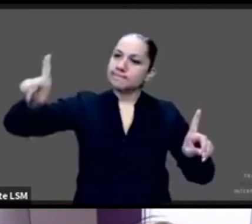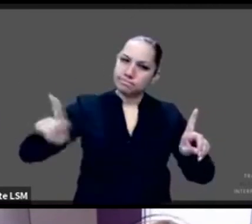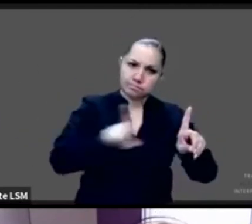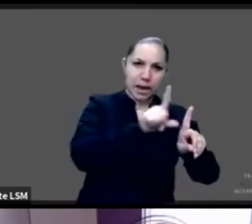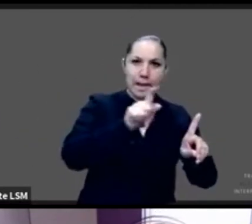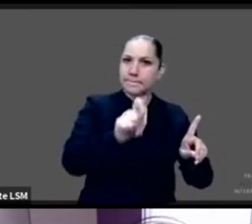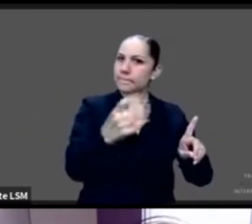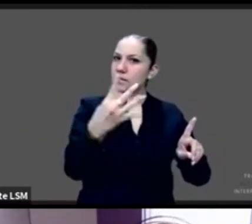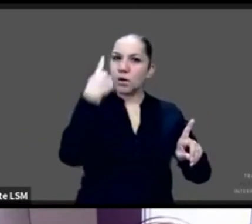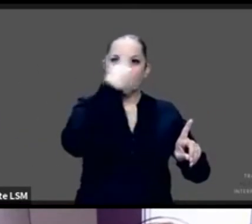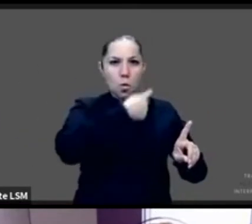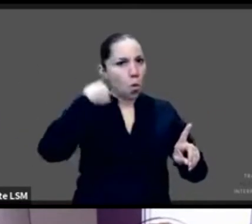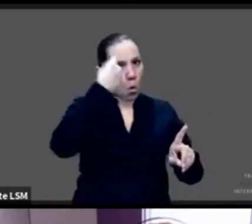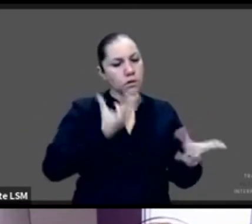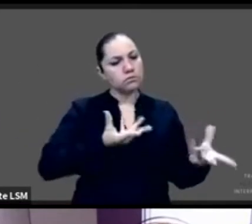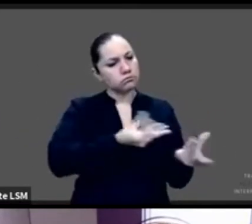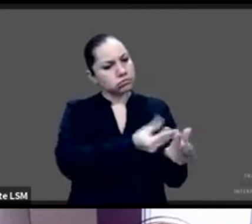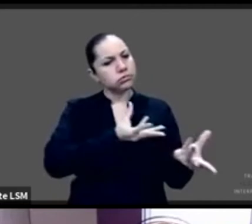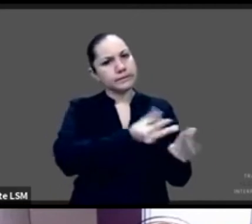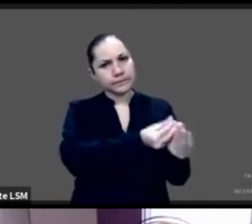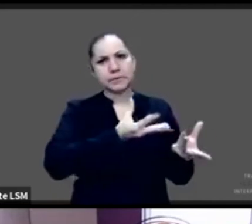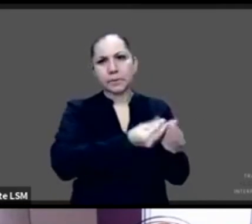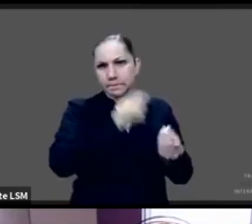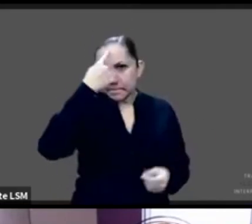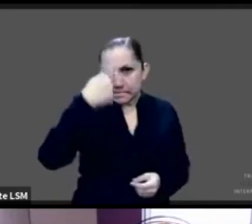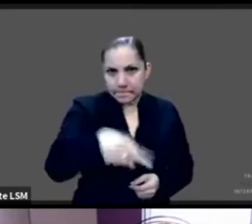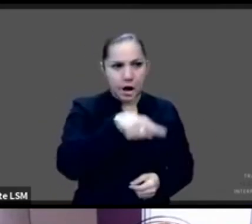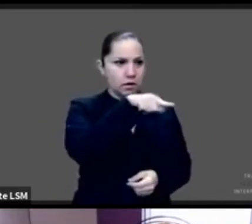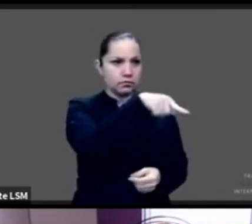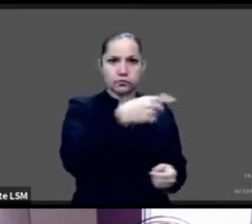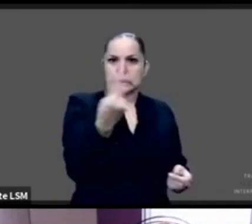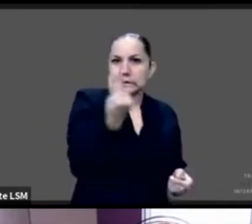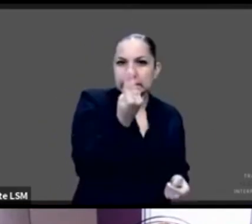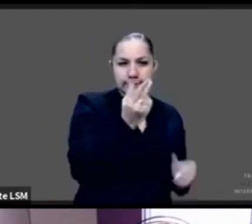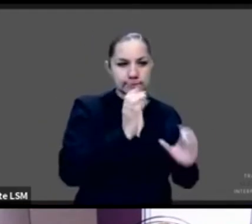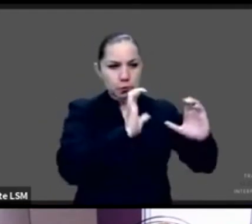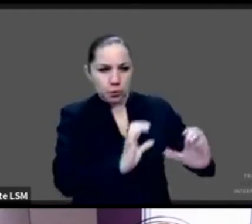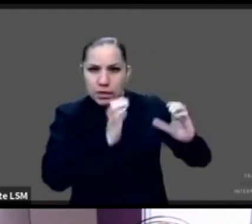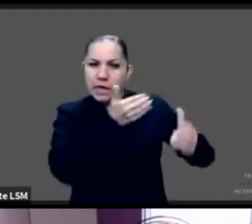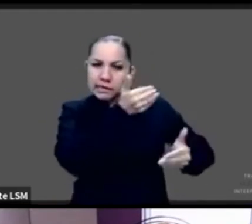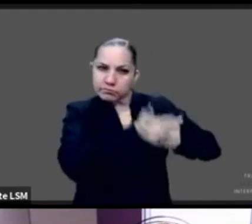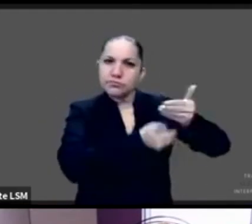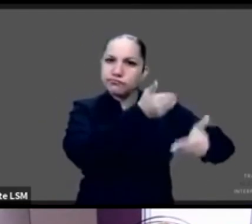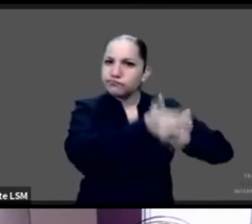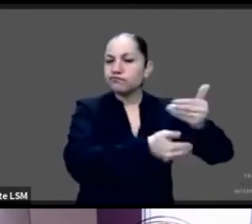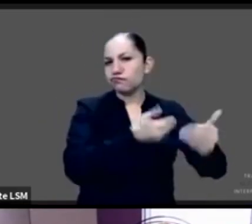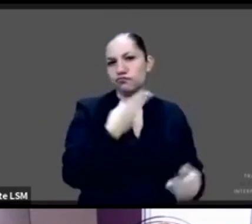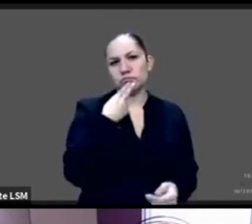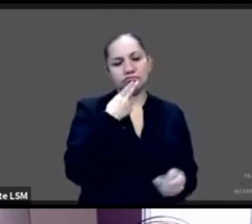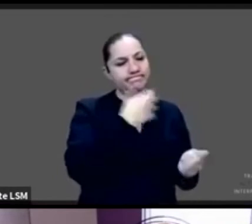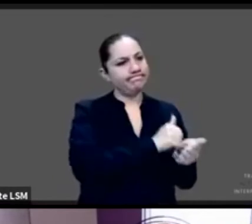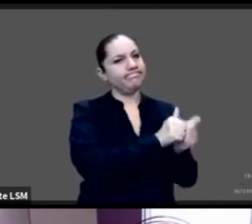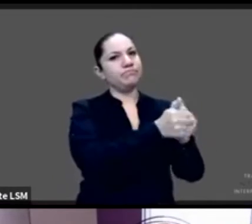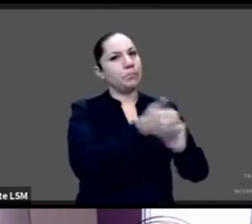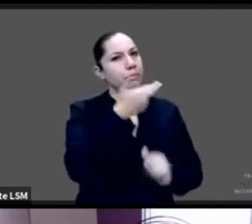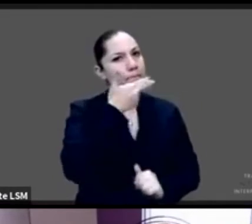facilitar el manejo. Creo que una de las cosas que ahora, aterrizándolo en la